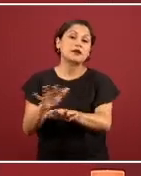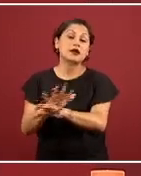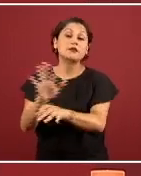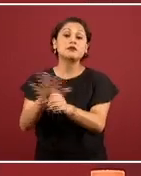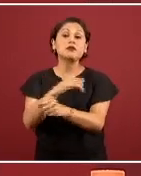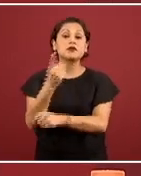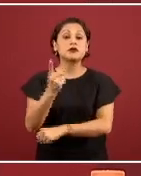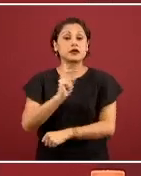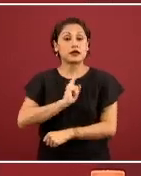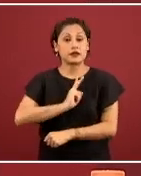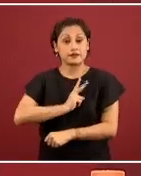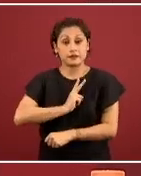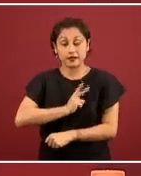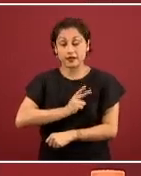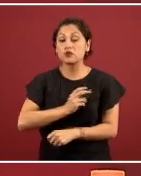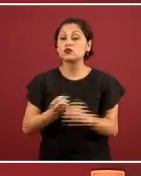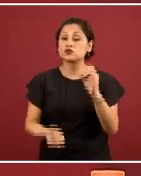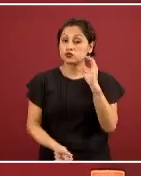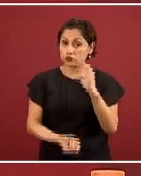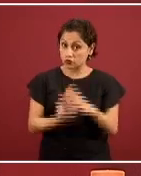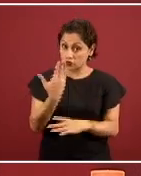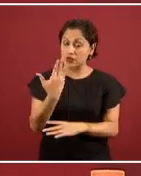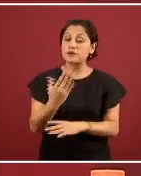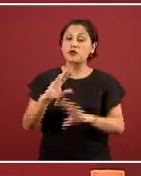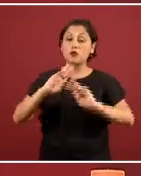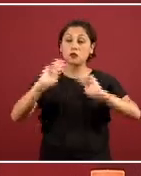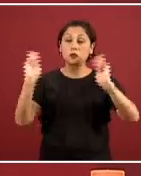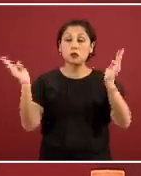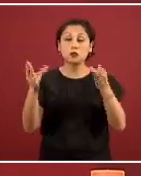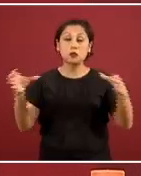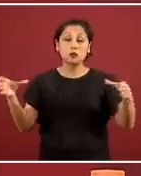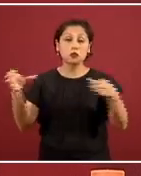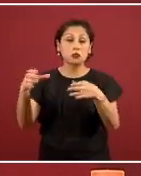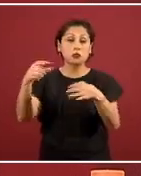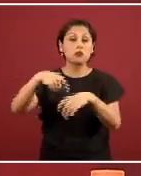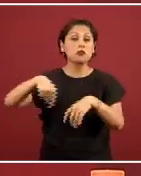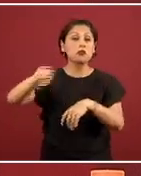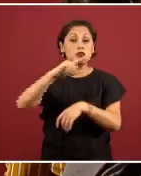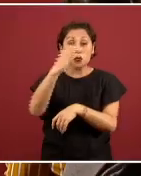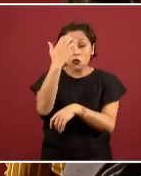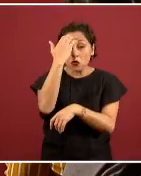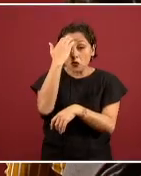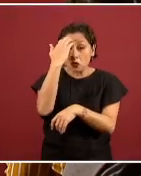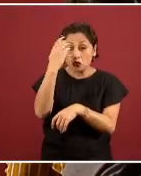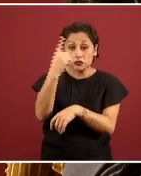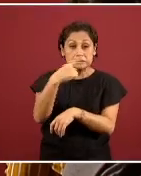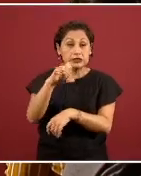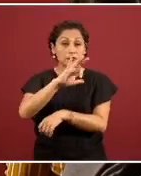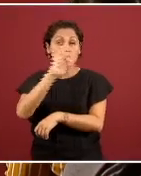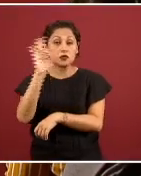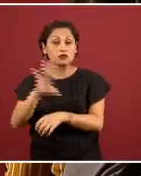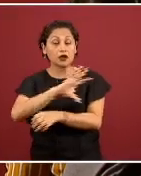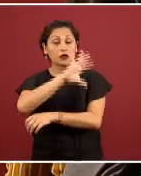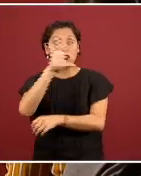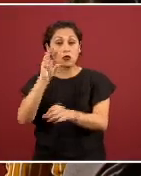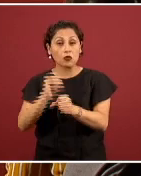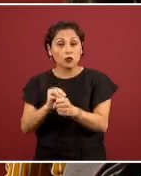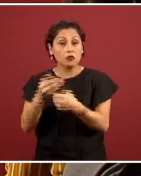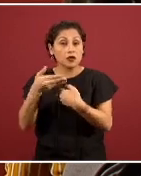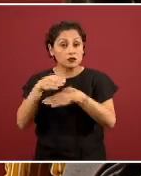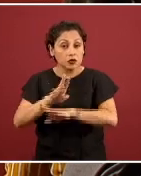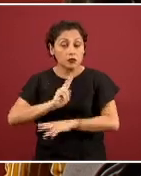y no se conocen todavía a nivel mundial todos los detalles sobre su biología, su